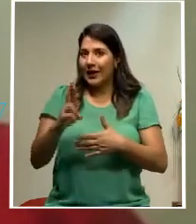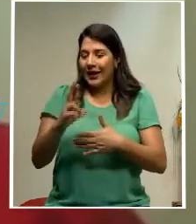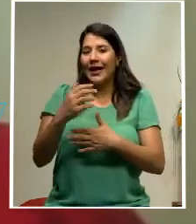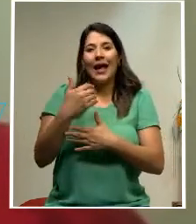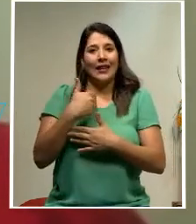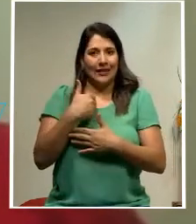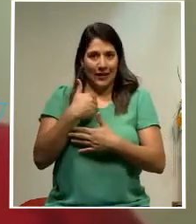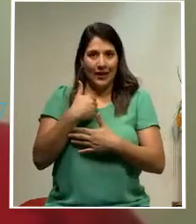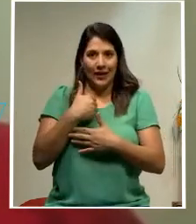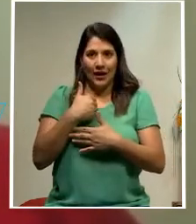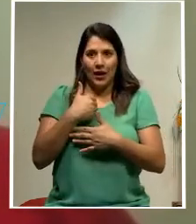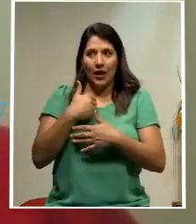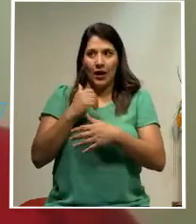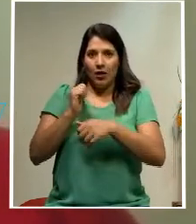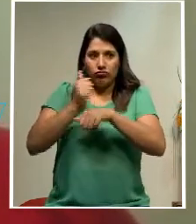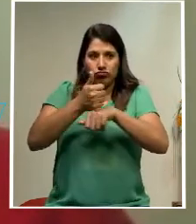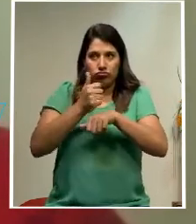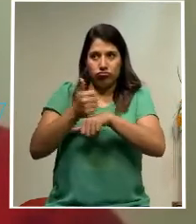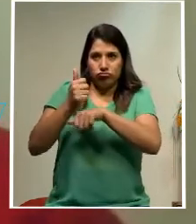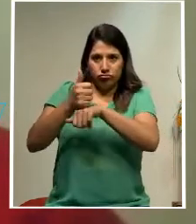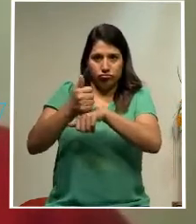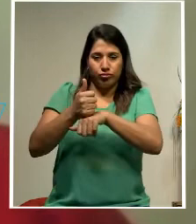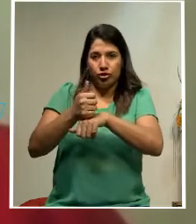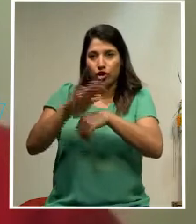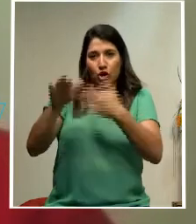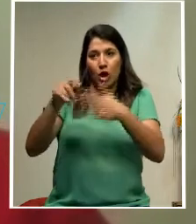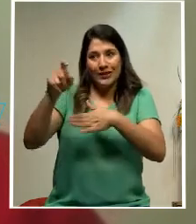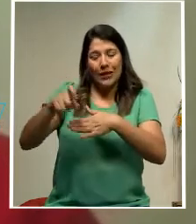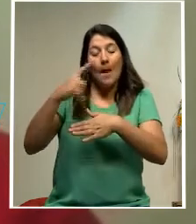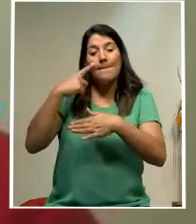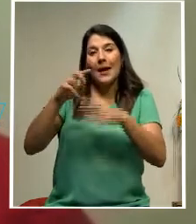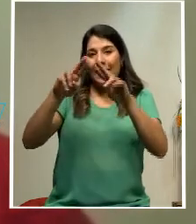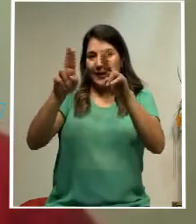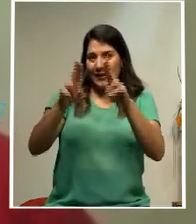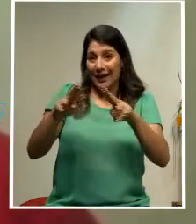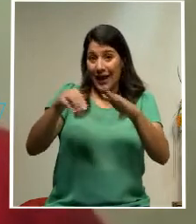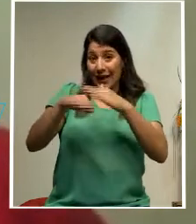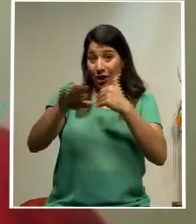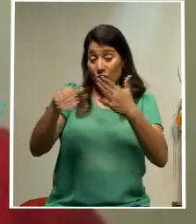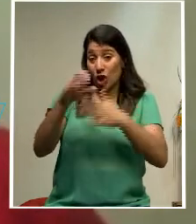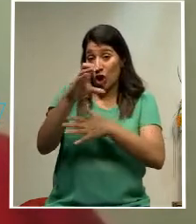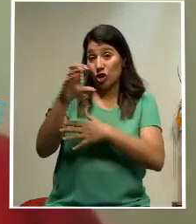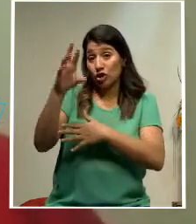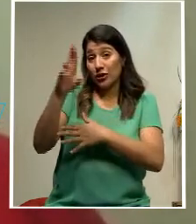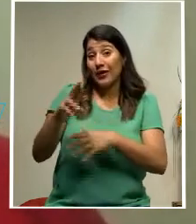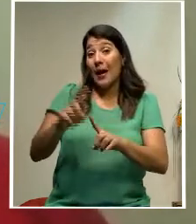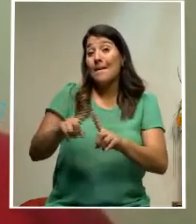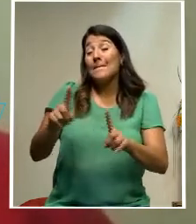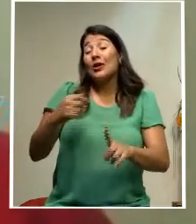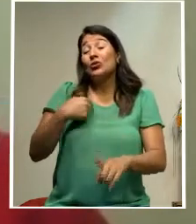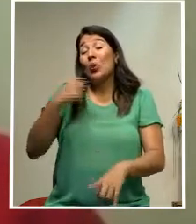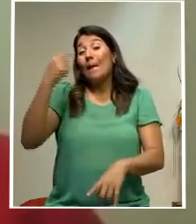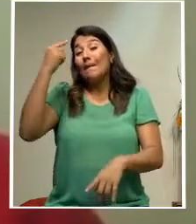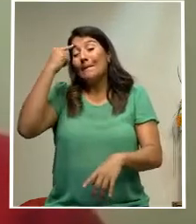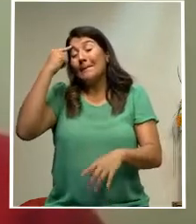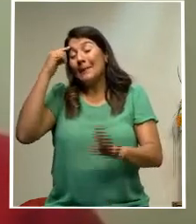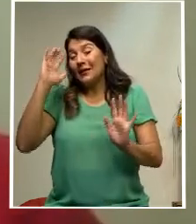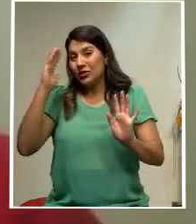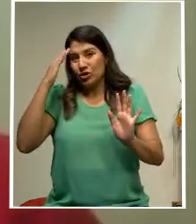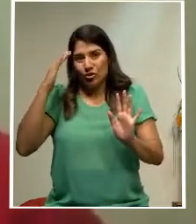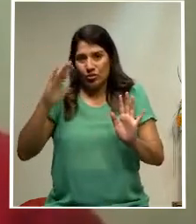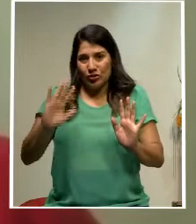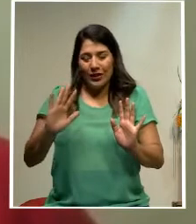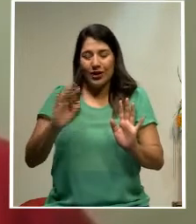Considero que tal vez lo que podría, y no soy experta lógicamente en la materia, es en la parte de tecnología porque lo hemos vivido